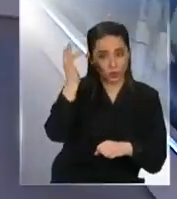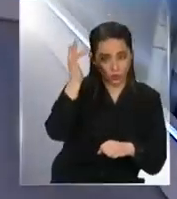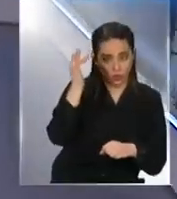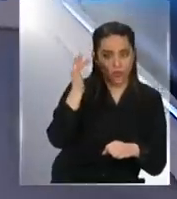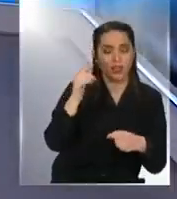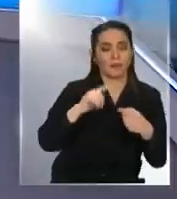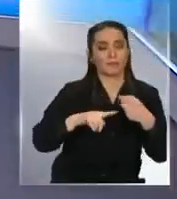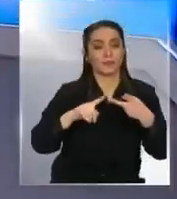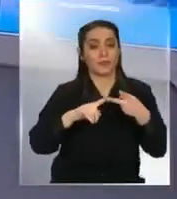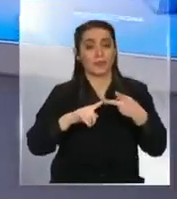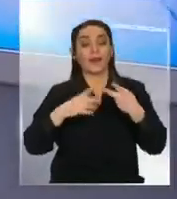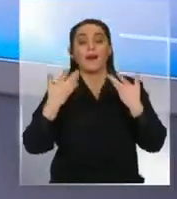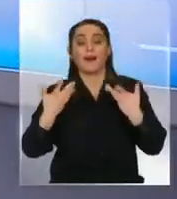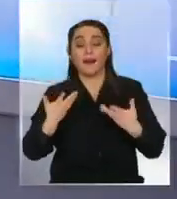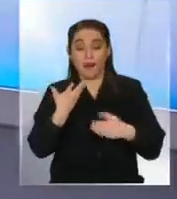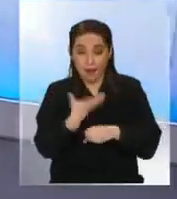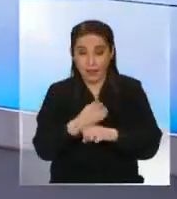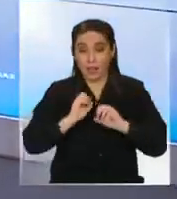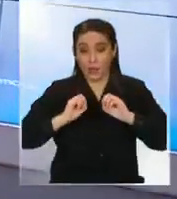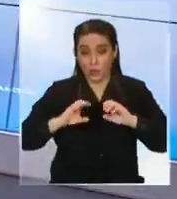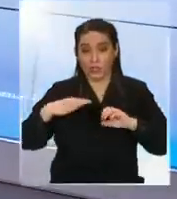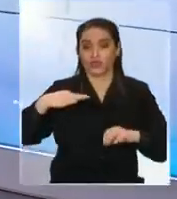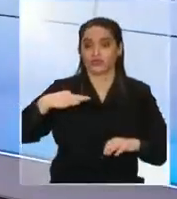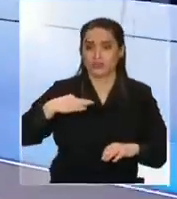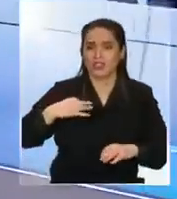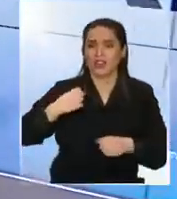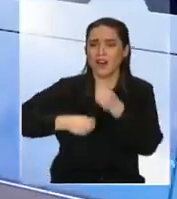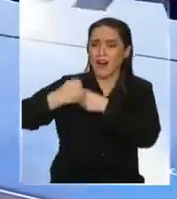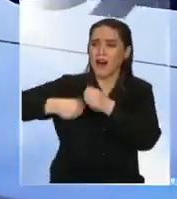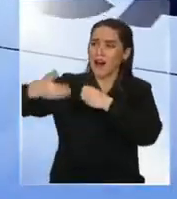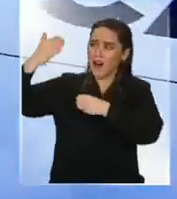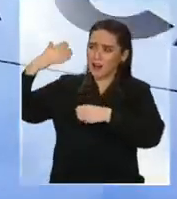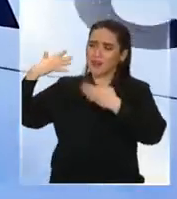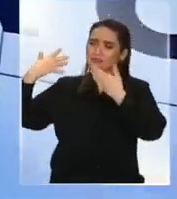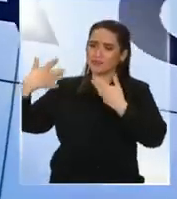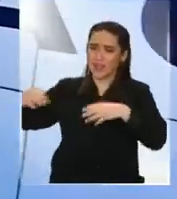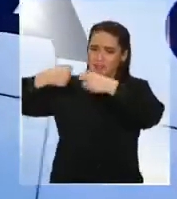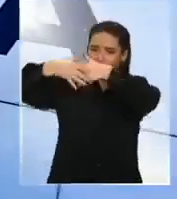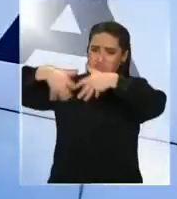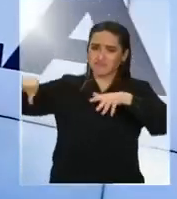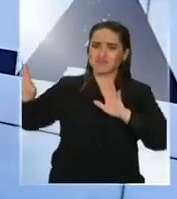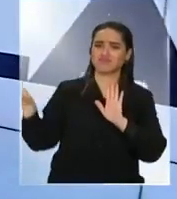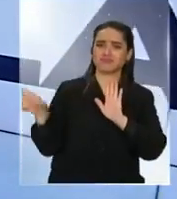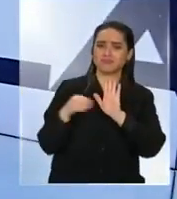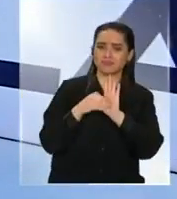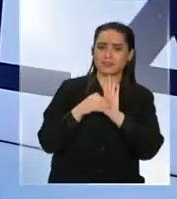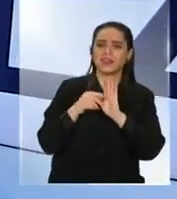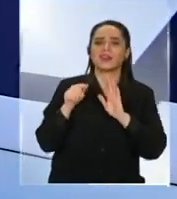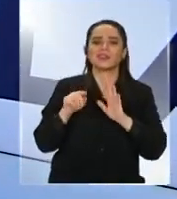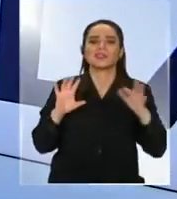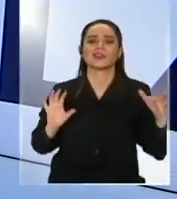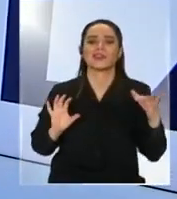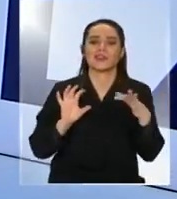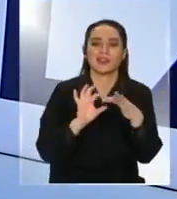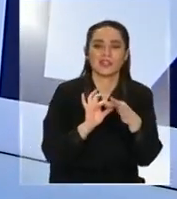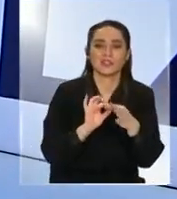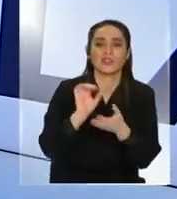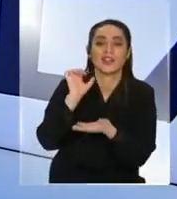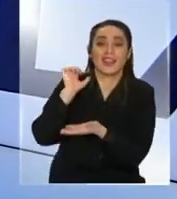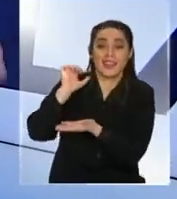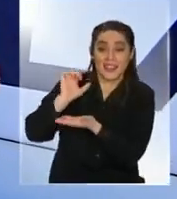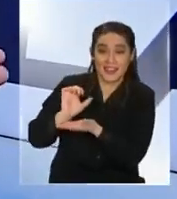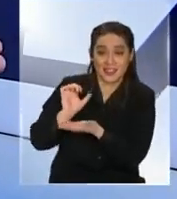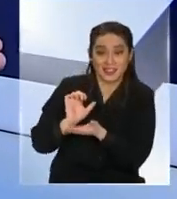cívica, lo hemos ido incorporando hace mucho tiempo y eso genera una relación entre el Estado